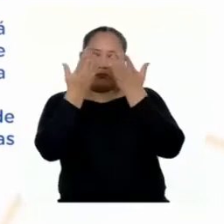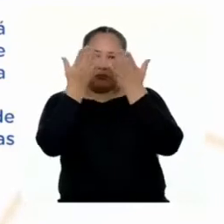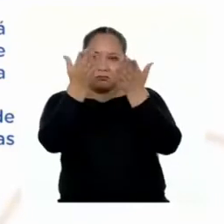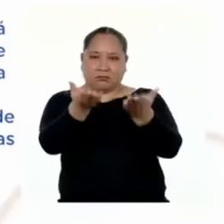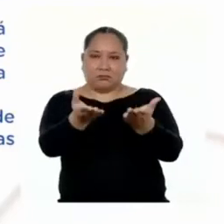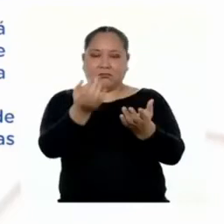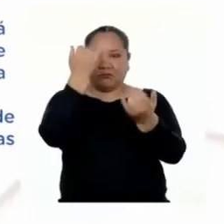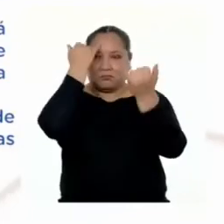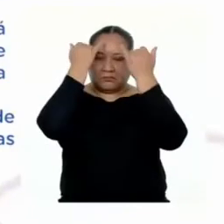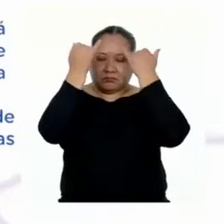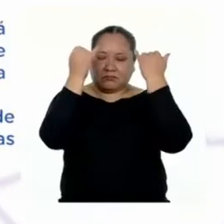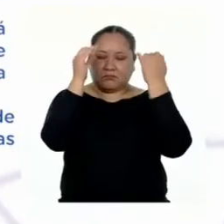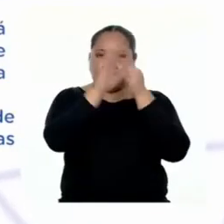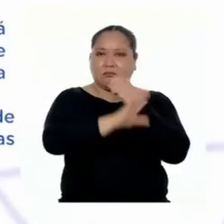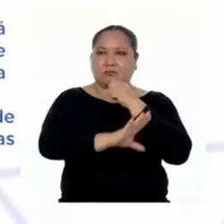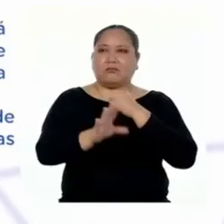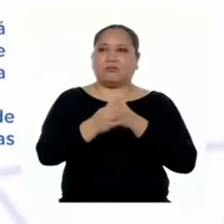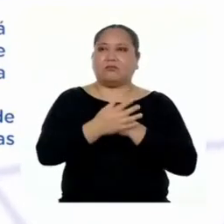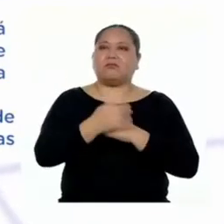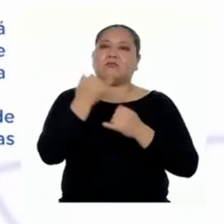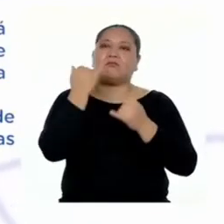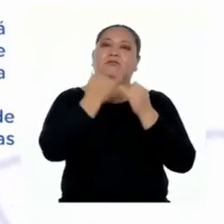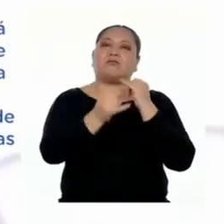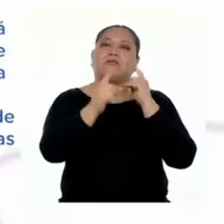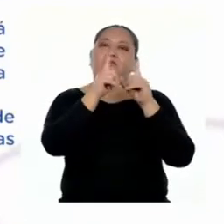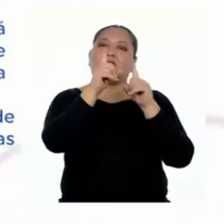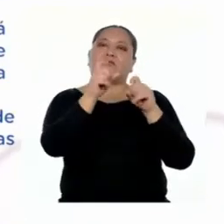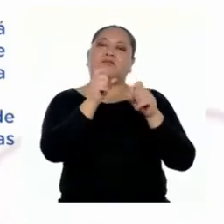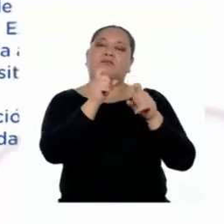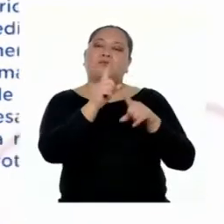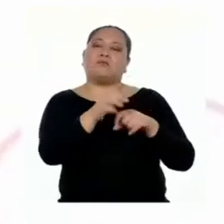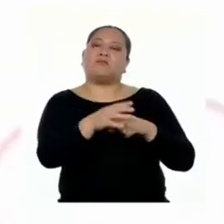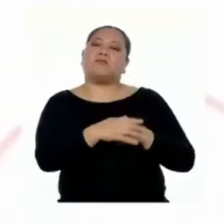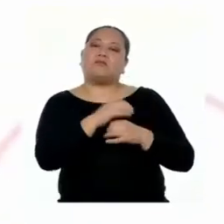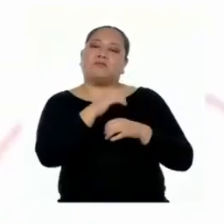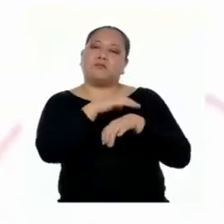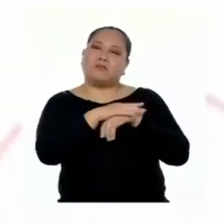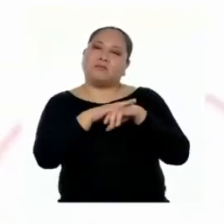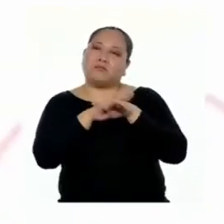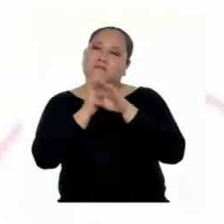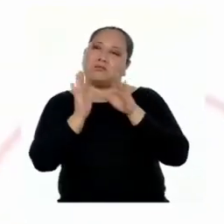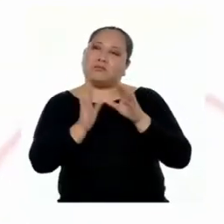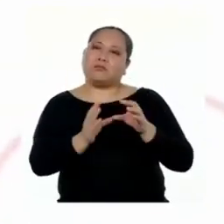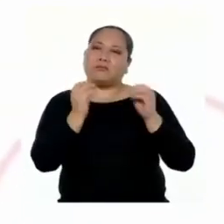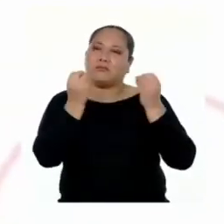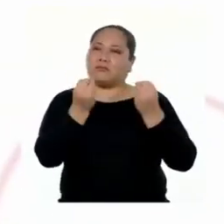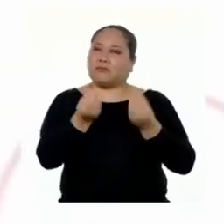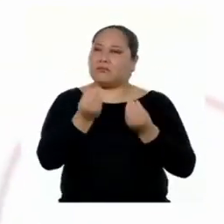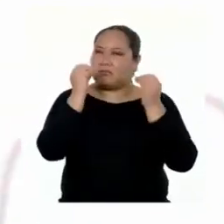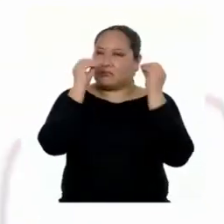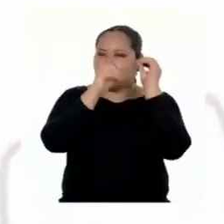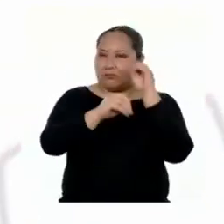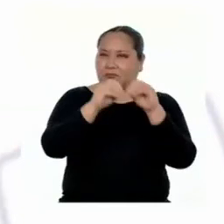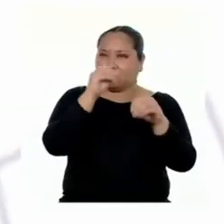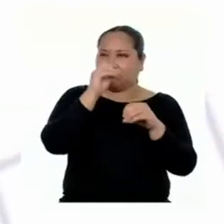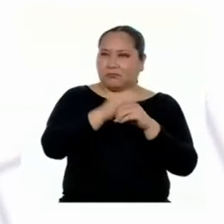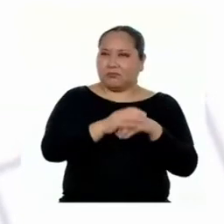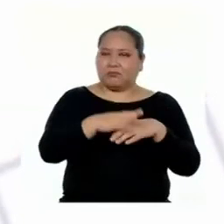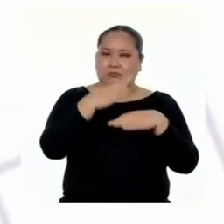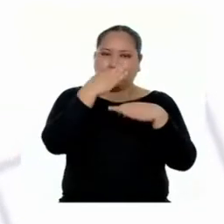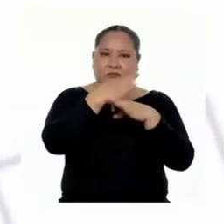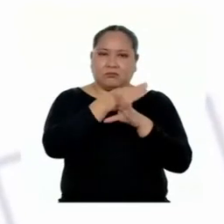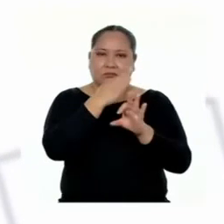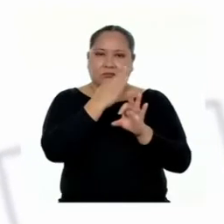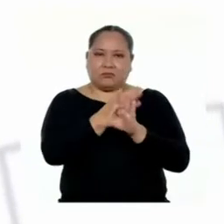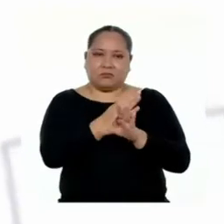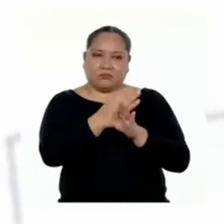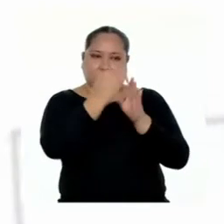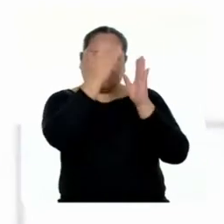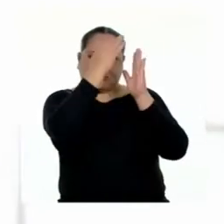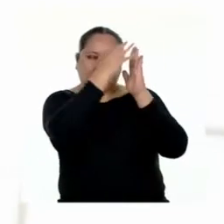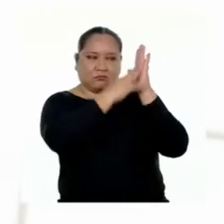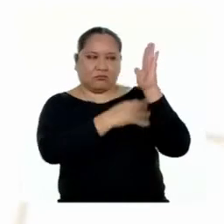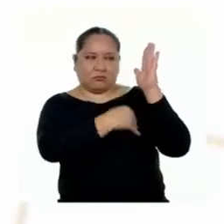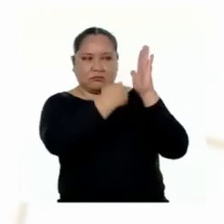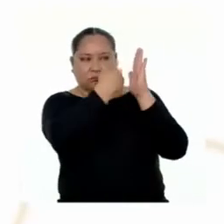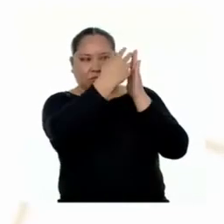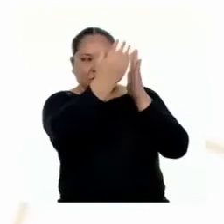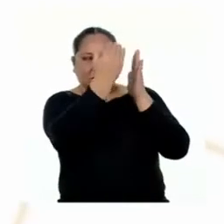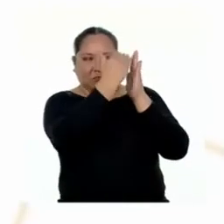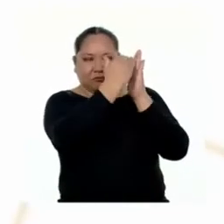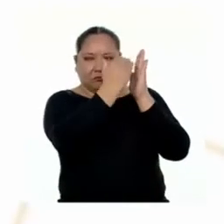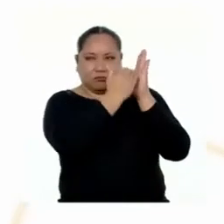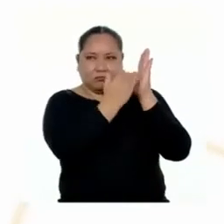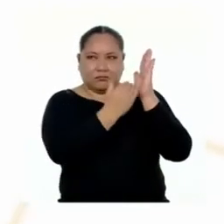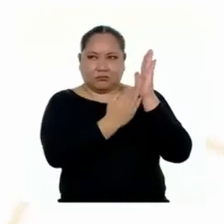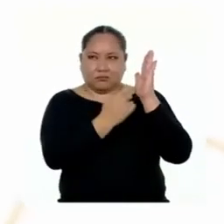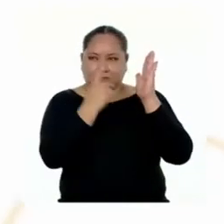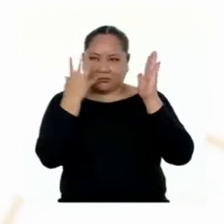Ahora vamos con la última pregunta del plan de escritura. ¿Cómo planteaste la forma o estructura de tu texto instructivo?